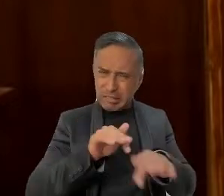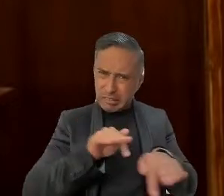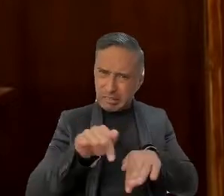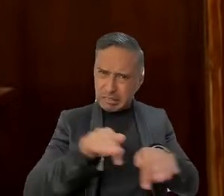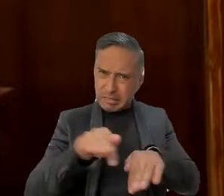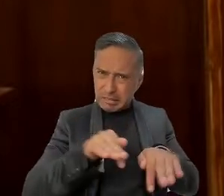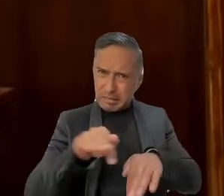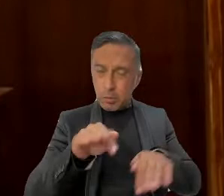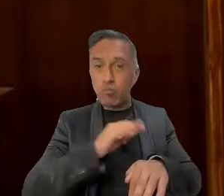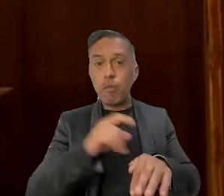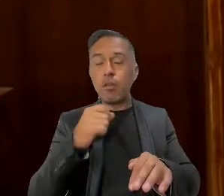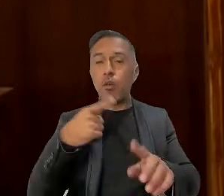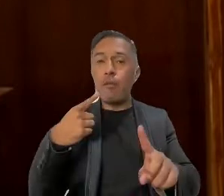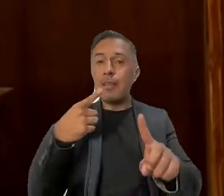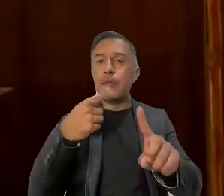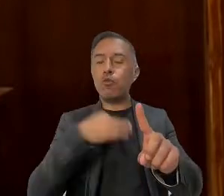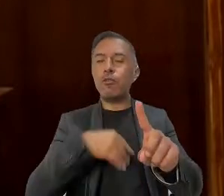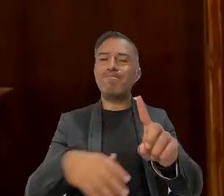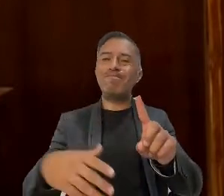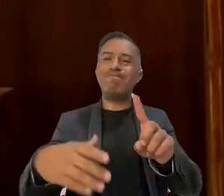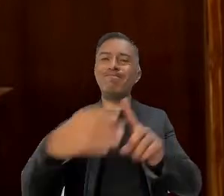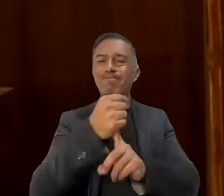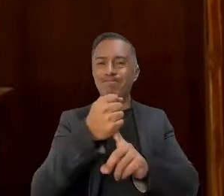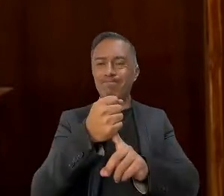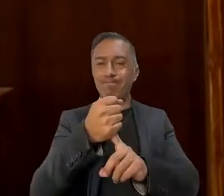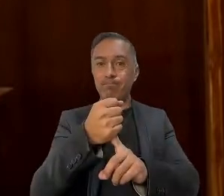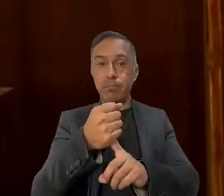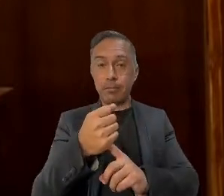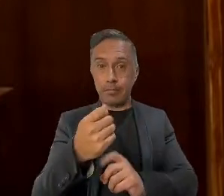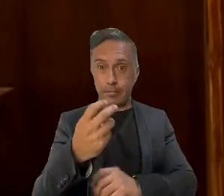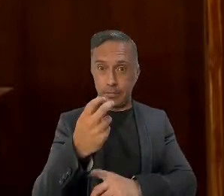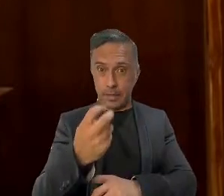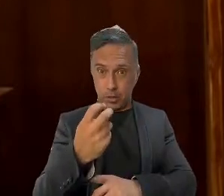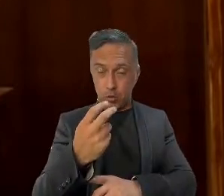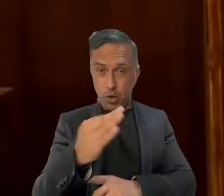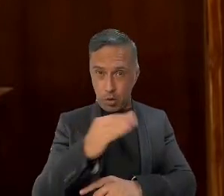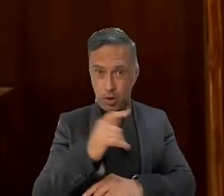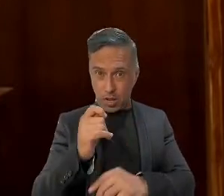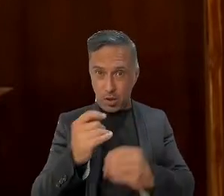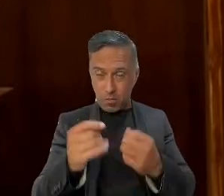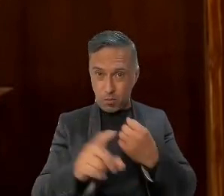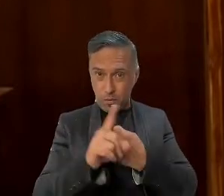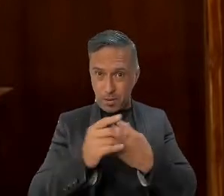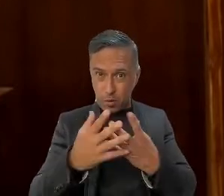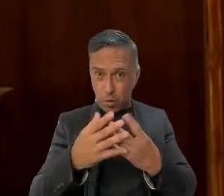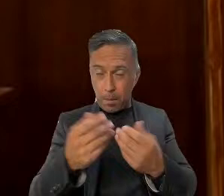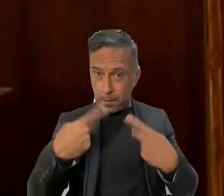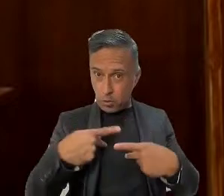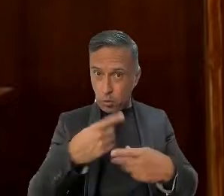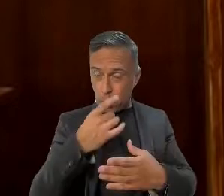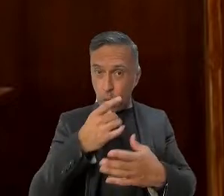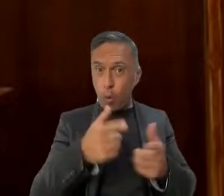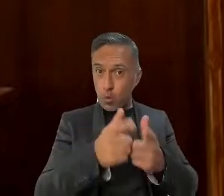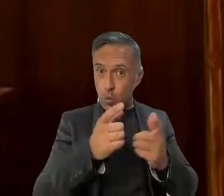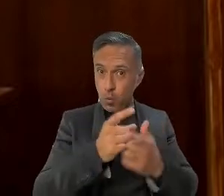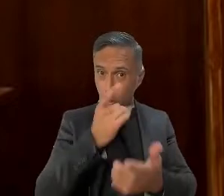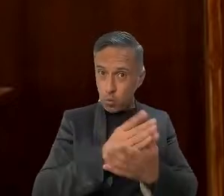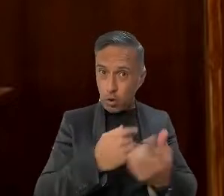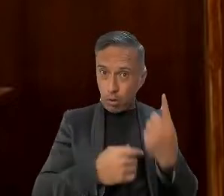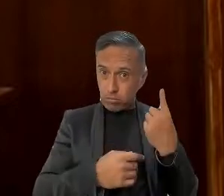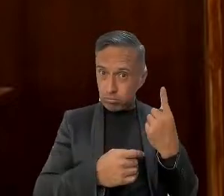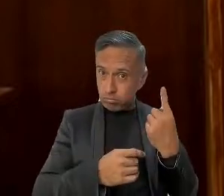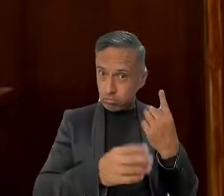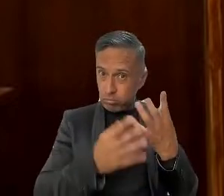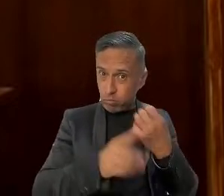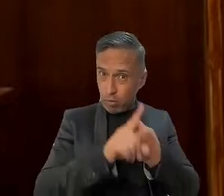objetivos. Pero esto no podrá resolverse a través de un solo actor o grupo. Se necesita